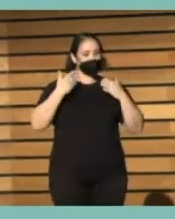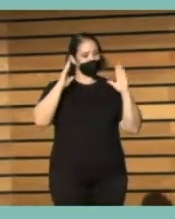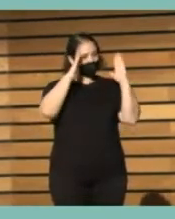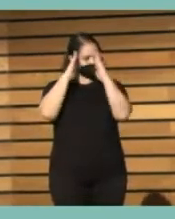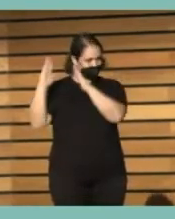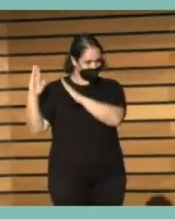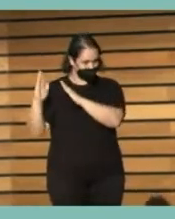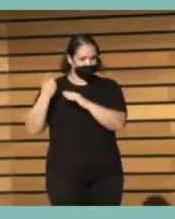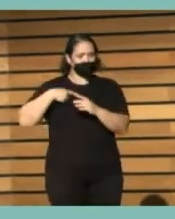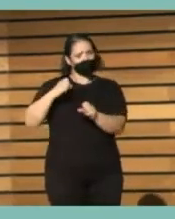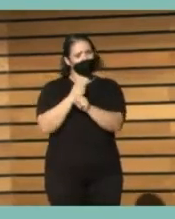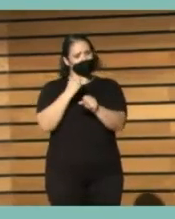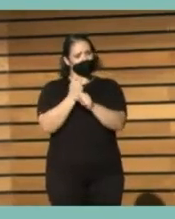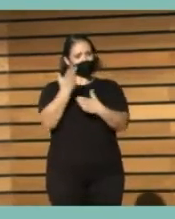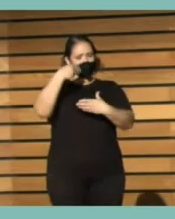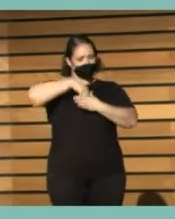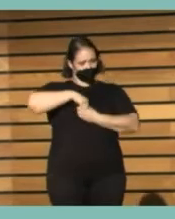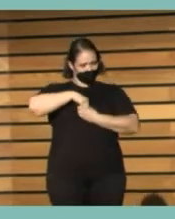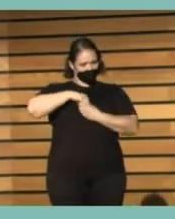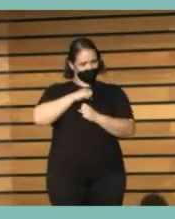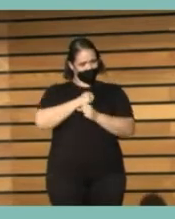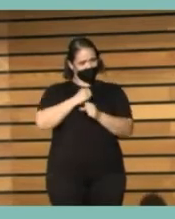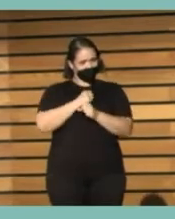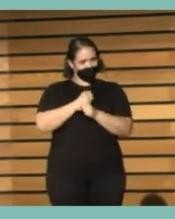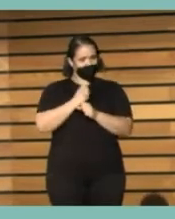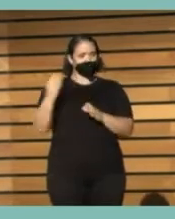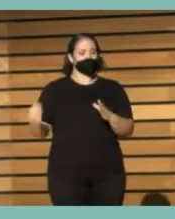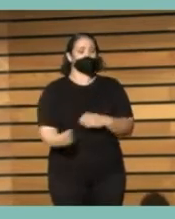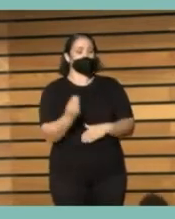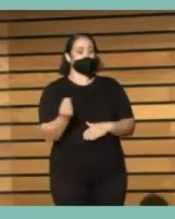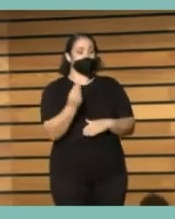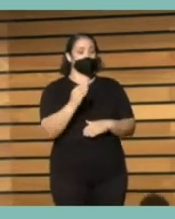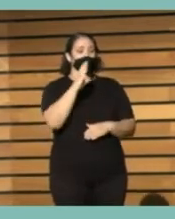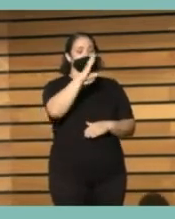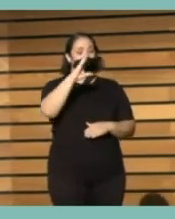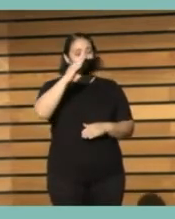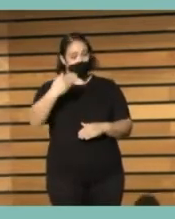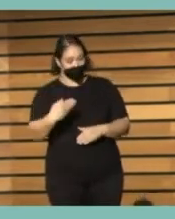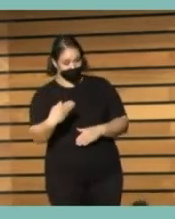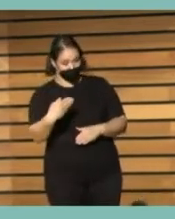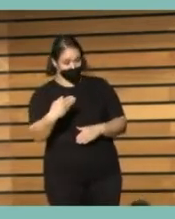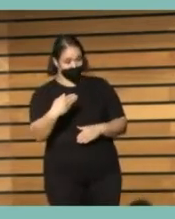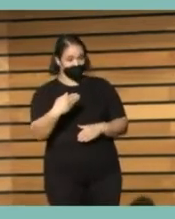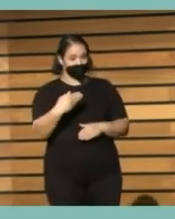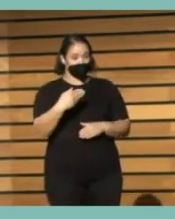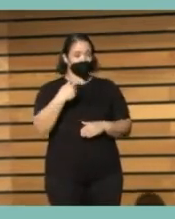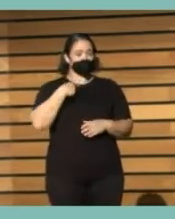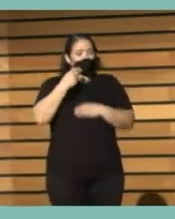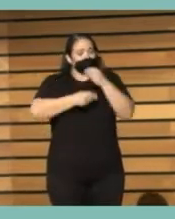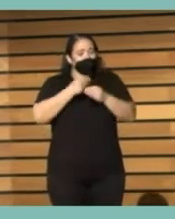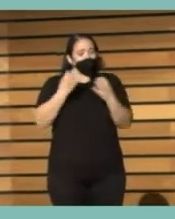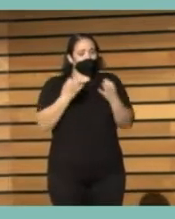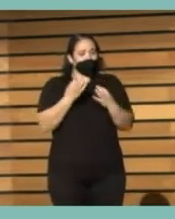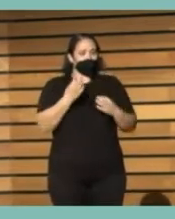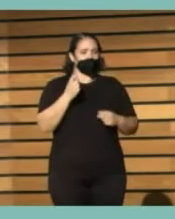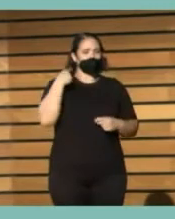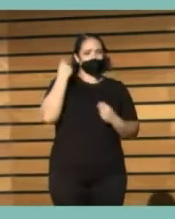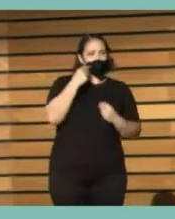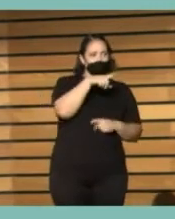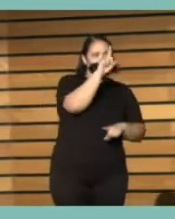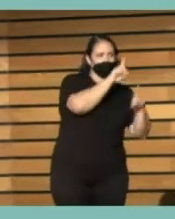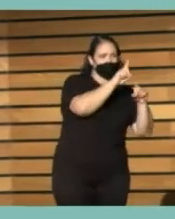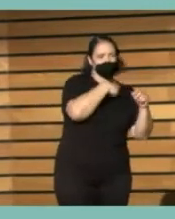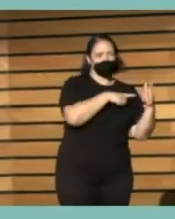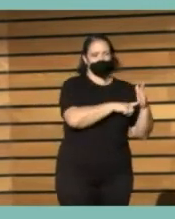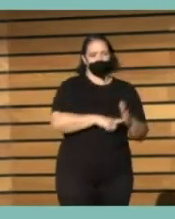estamos ya trabajando internamente en la mejora del CCB, porque de lo que se trata es no decir, oye, tiene problemas,